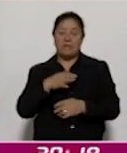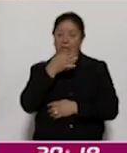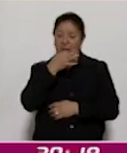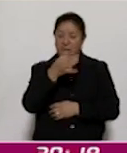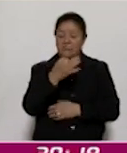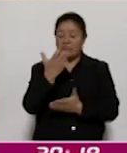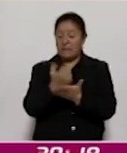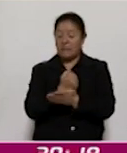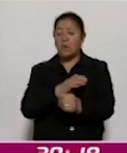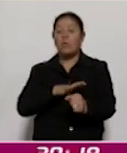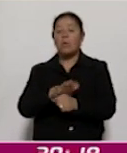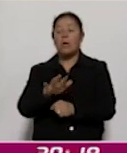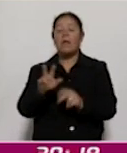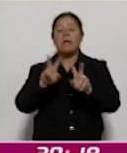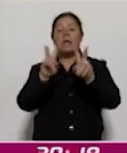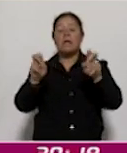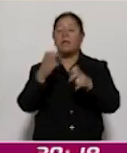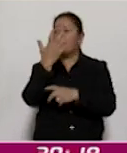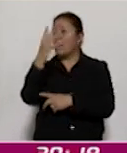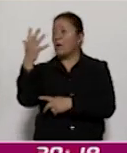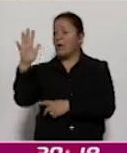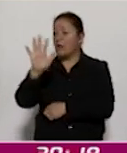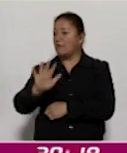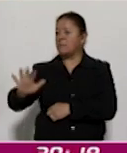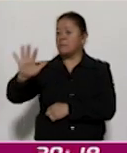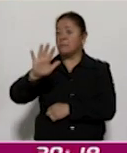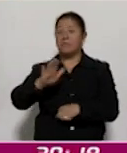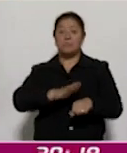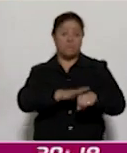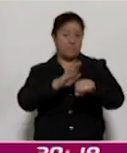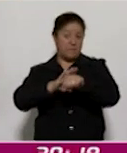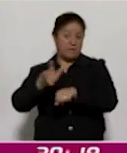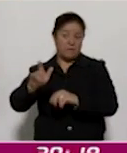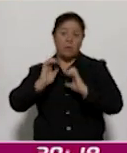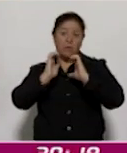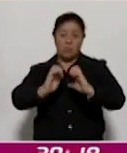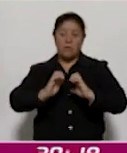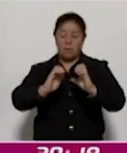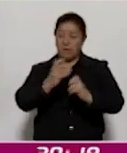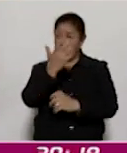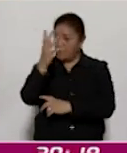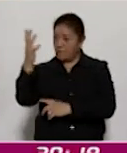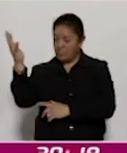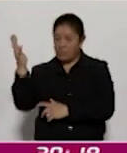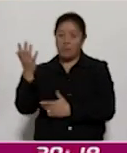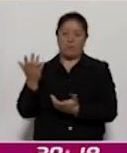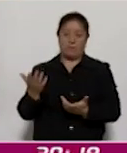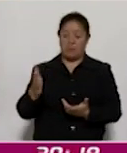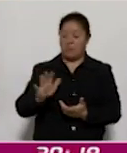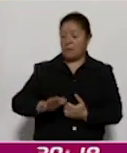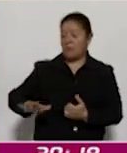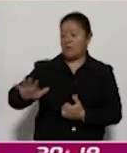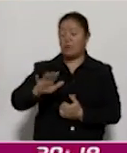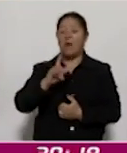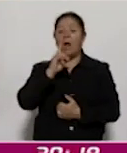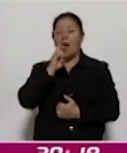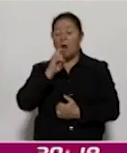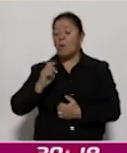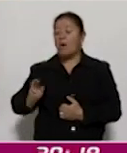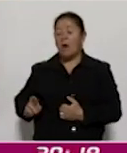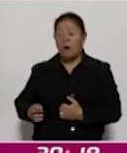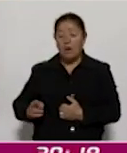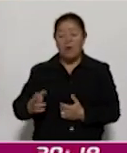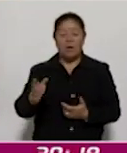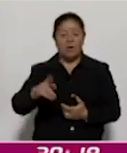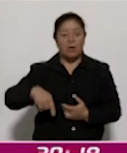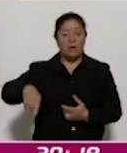logros en materia ambiental, principalmente el cuidado del medio ambiente, el agua, este tratamiento